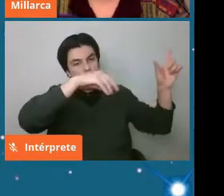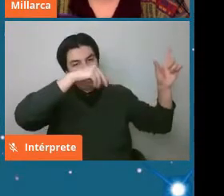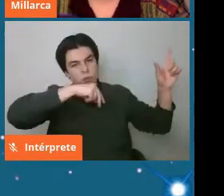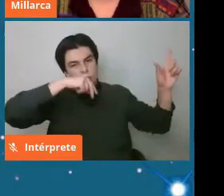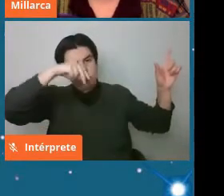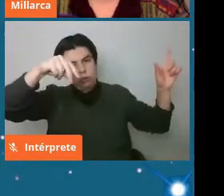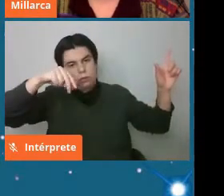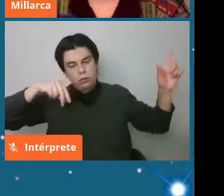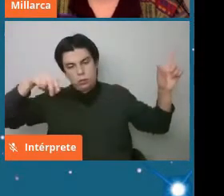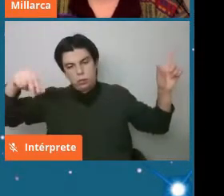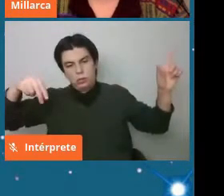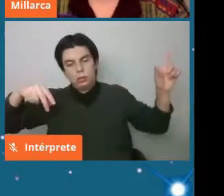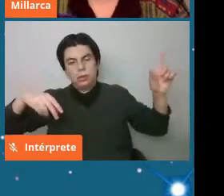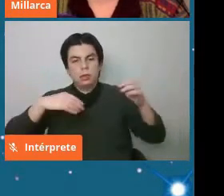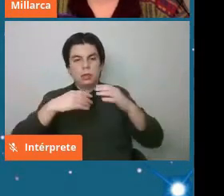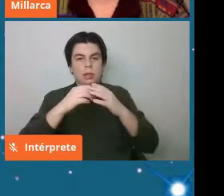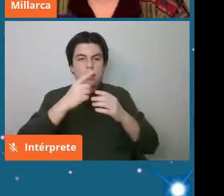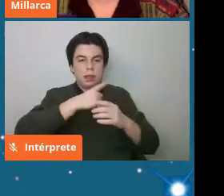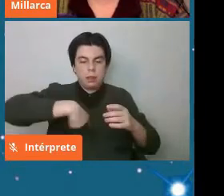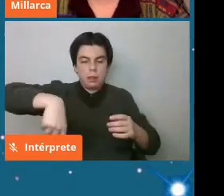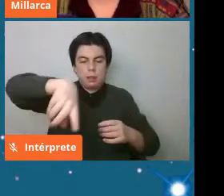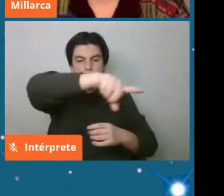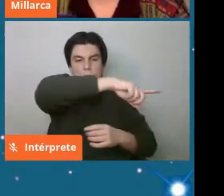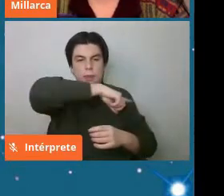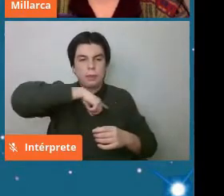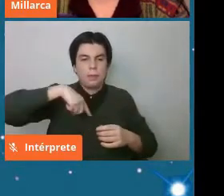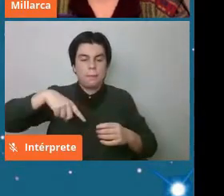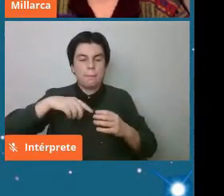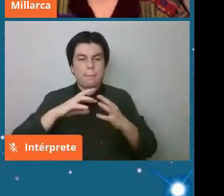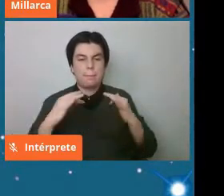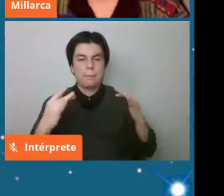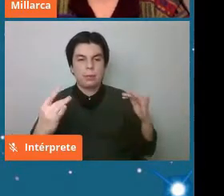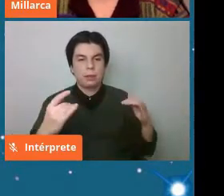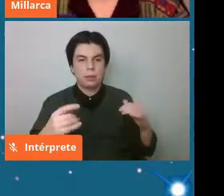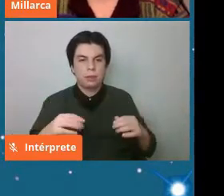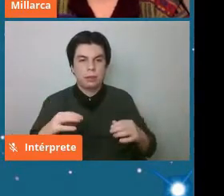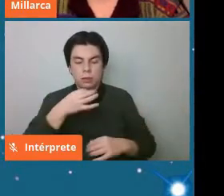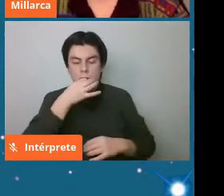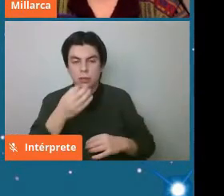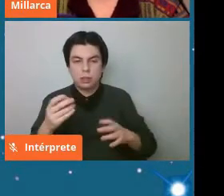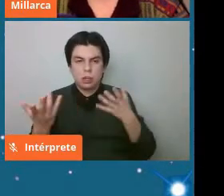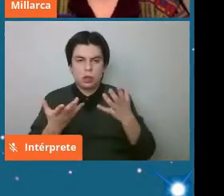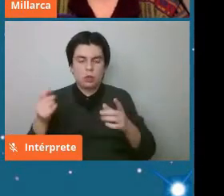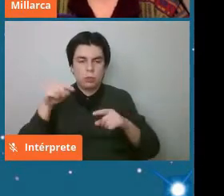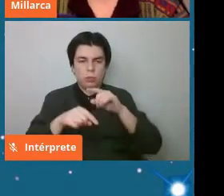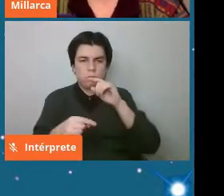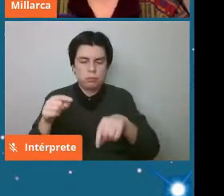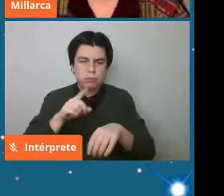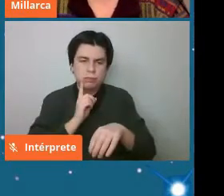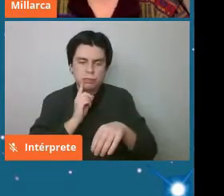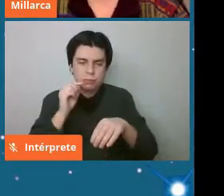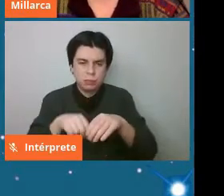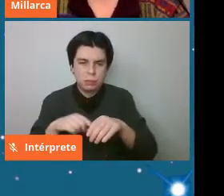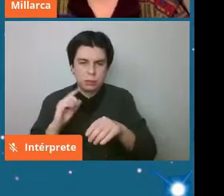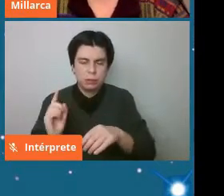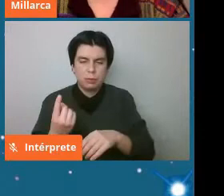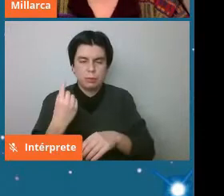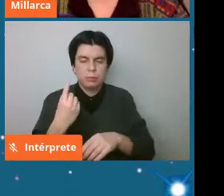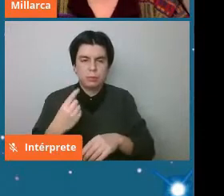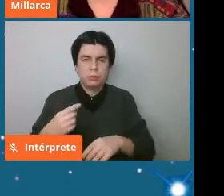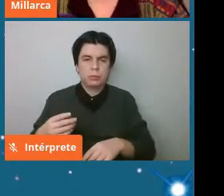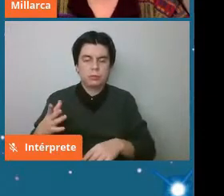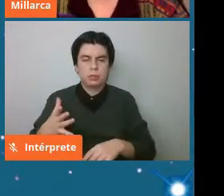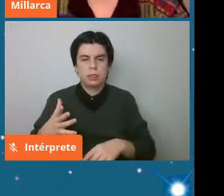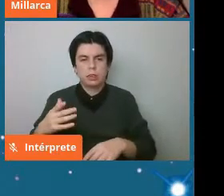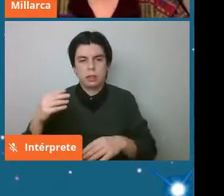del cinturón principal de asteroides y entonces las composiciones que vemos los tipos de asteroides que vemos que dominan por ejemplo a